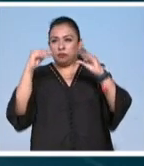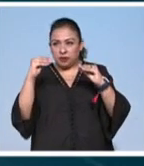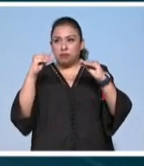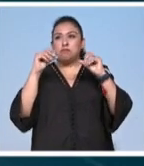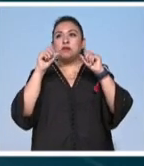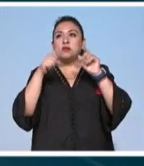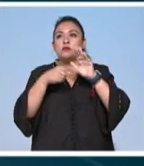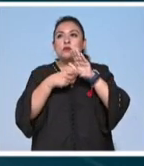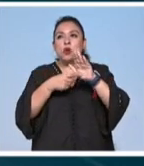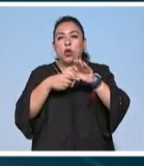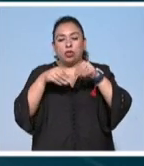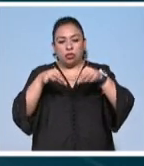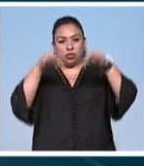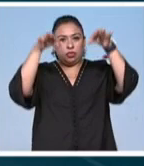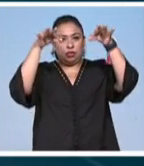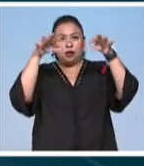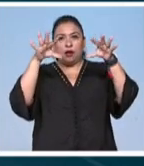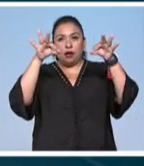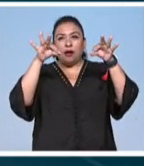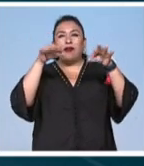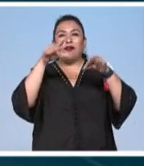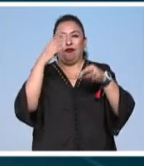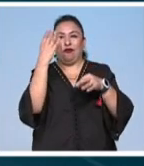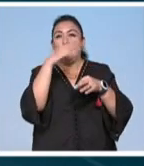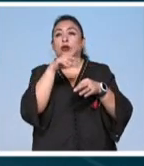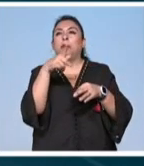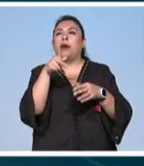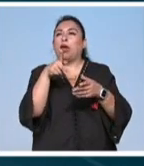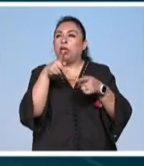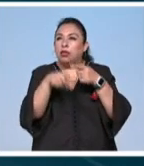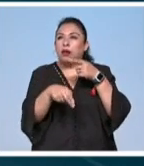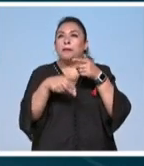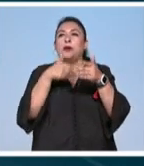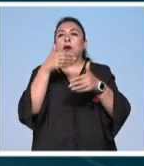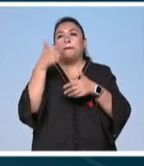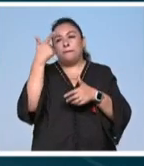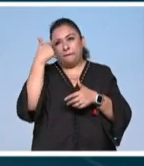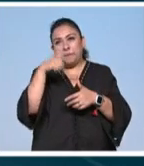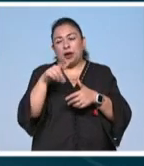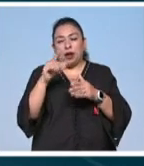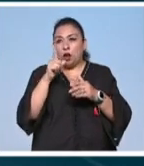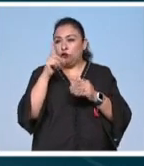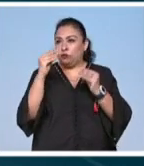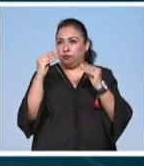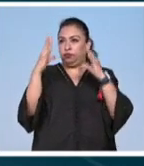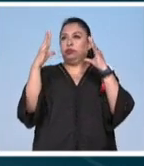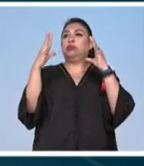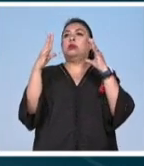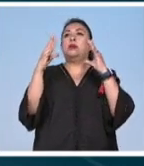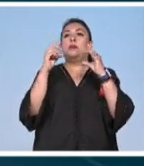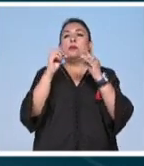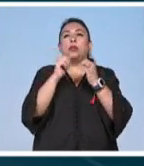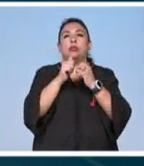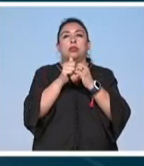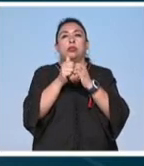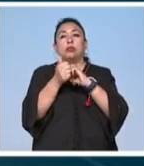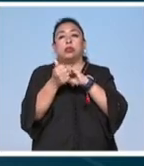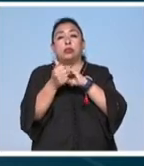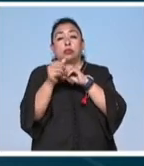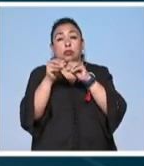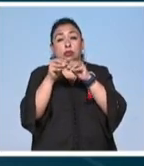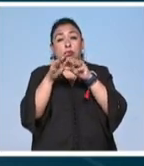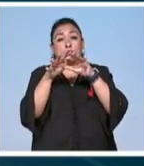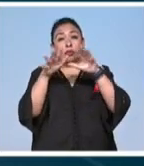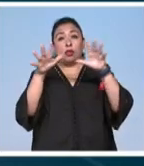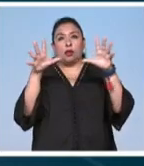y ahí mismo revelaban las fotografías pero intencionalmente interrumpían el proceso para que cuando encendieran las luces poco a poco las imágenes